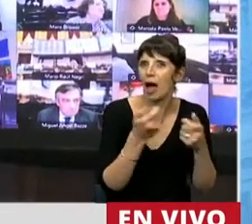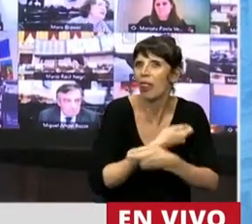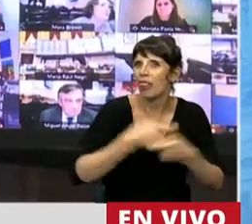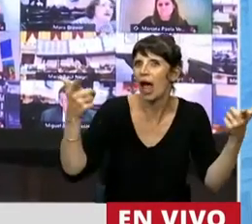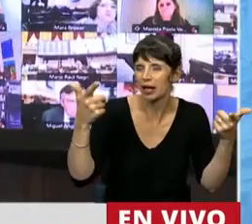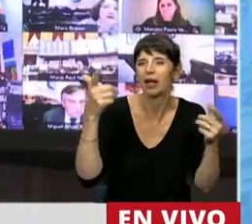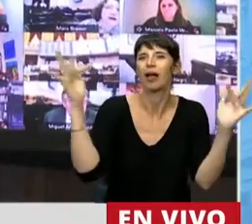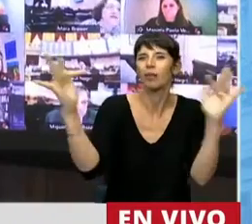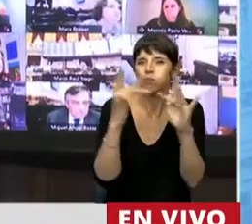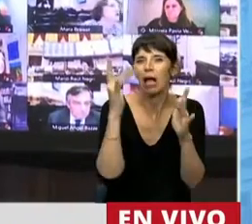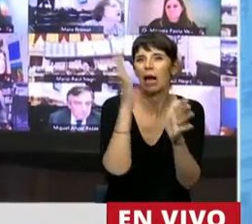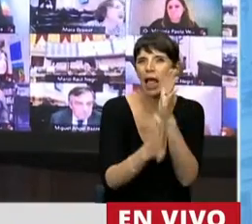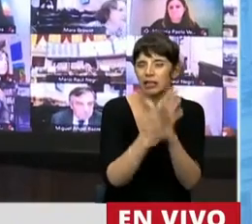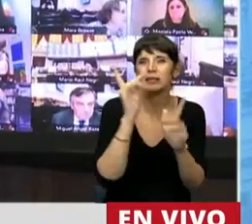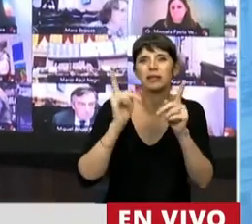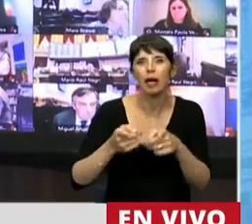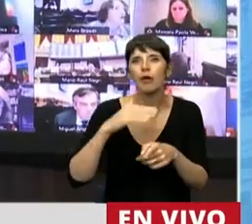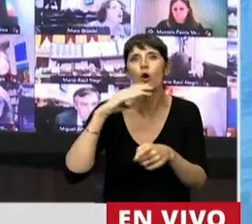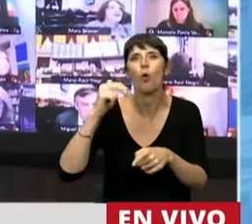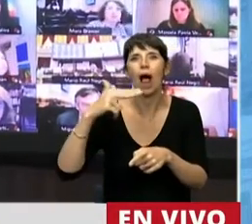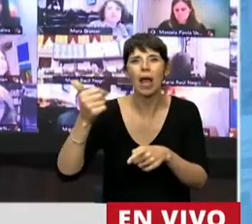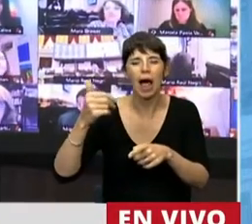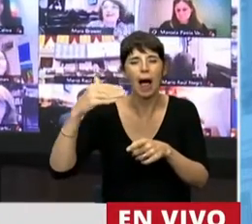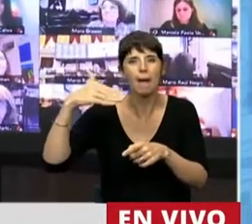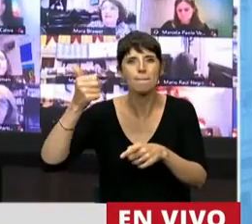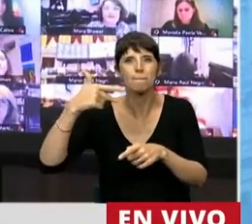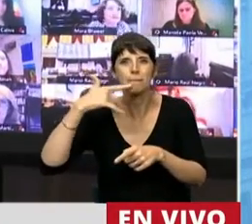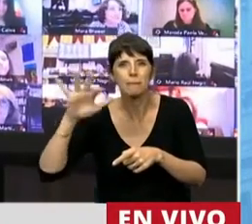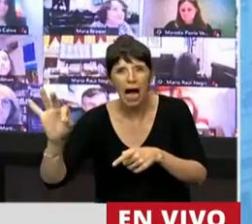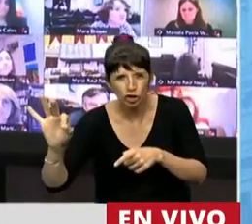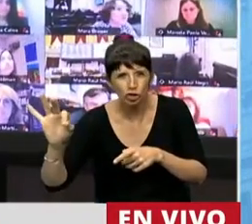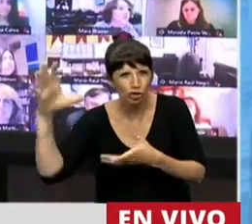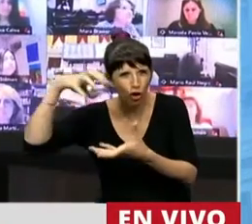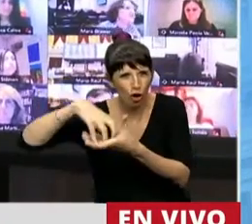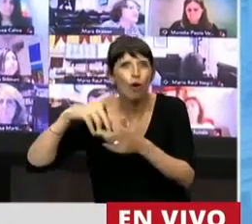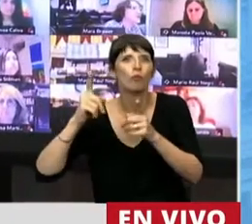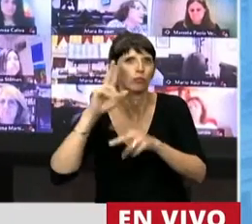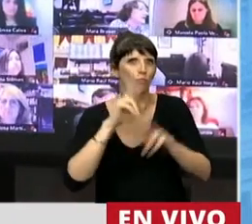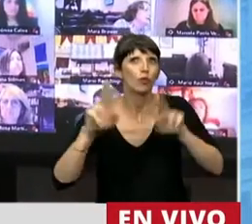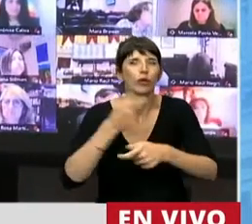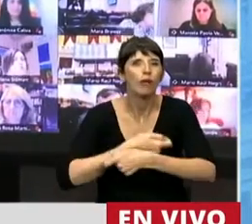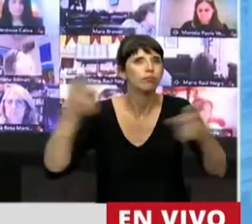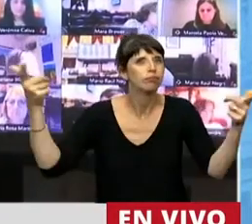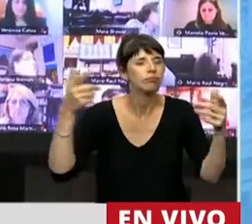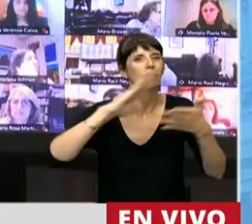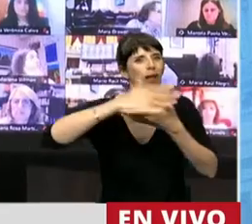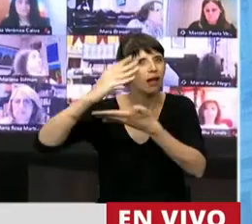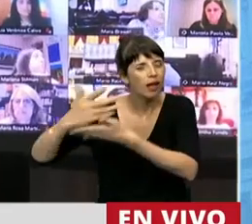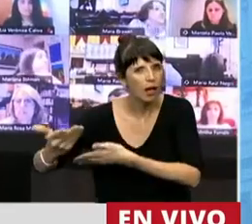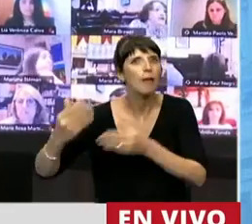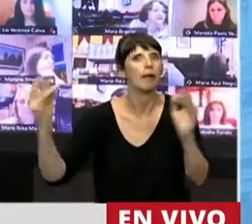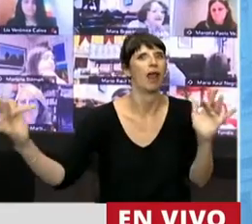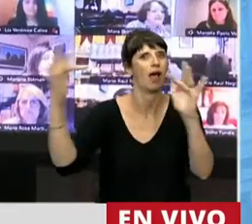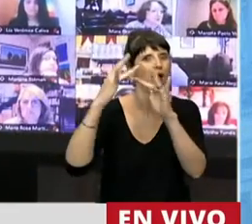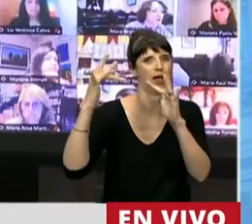Amanso que reparte computadoras, que justamente las plataformas educativas pasan a ser gratuitas, queremos que sean gratuitas porque ahí van a estar las aulas